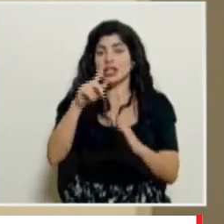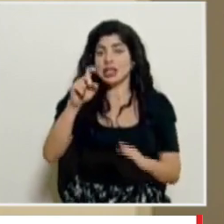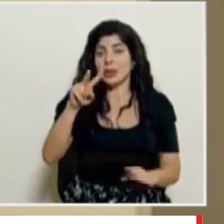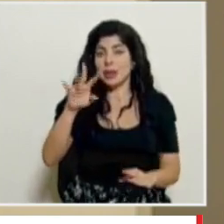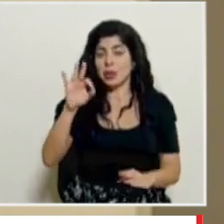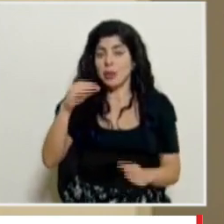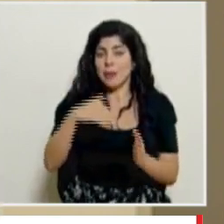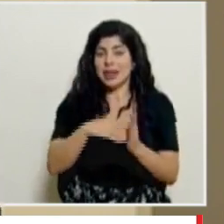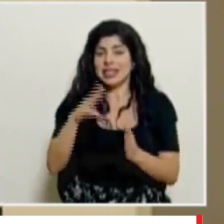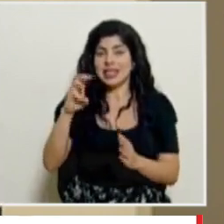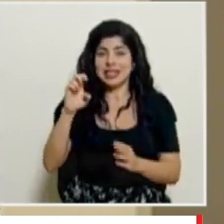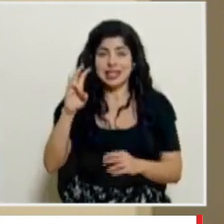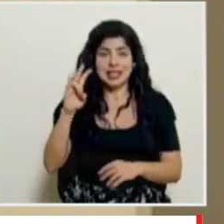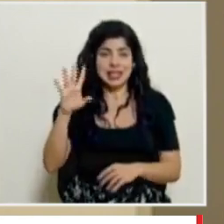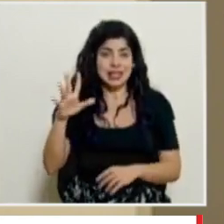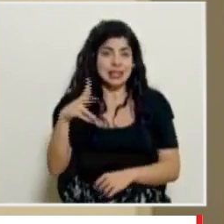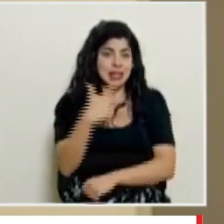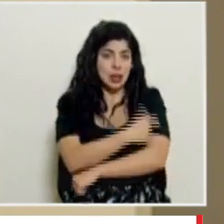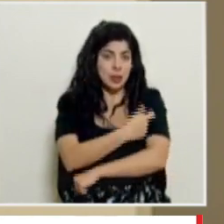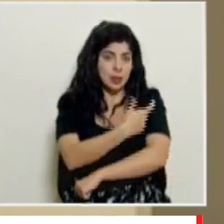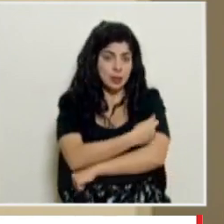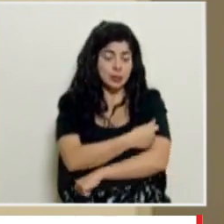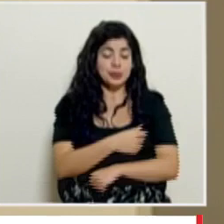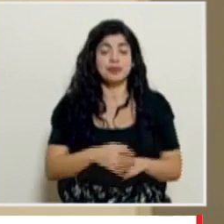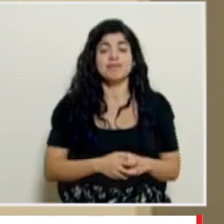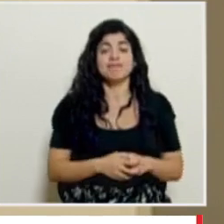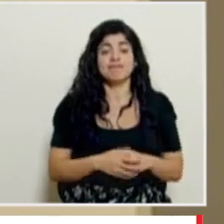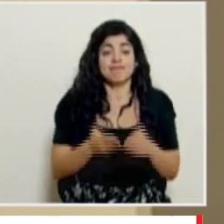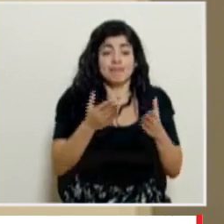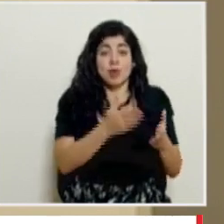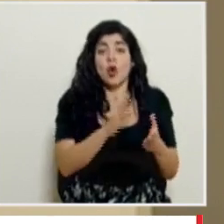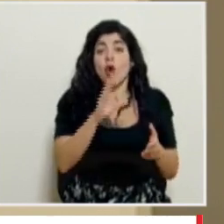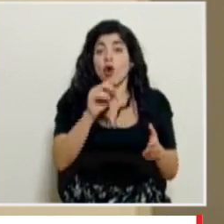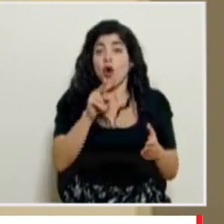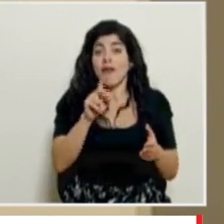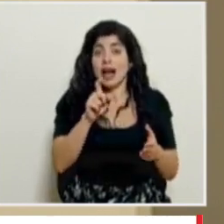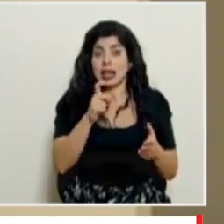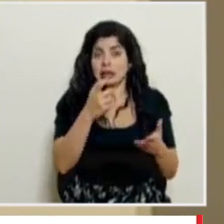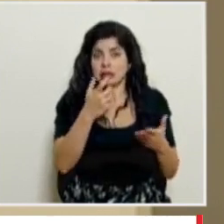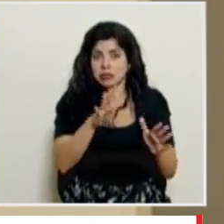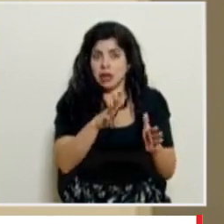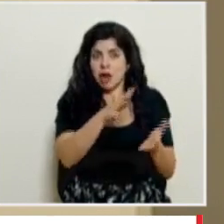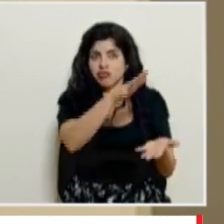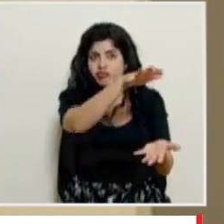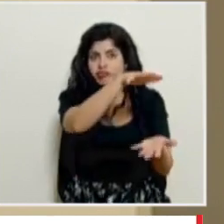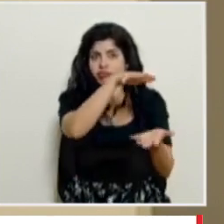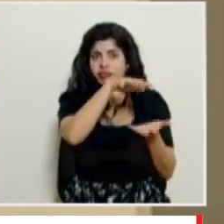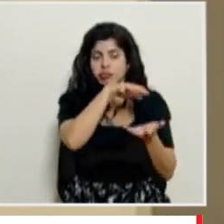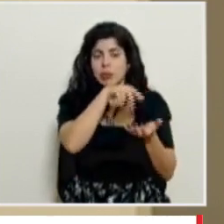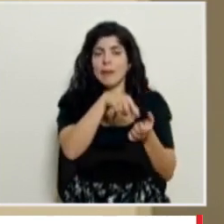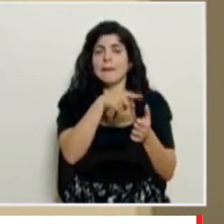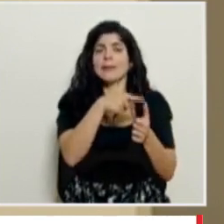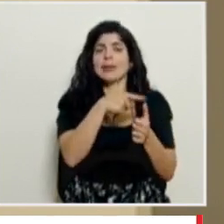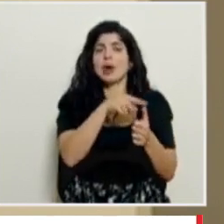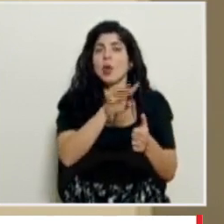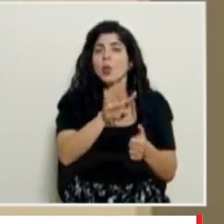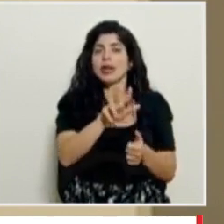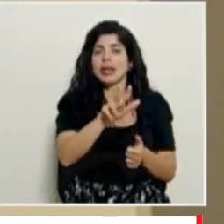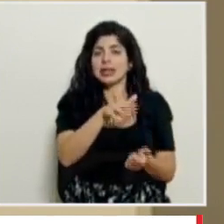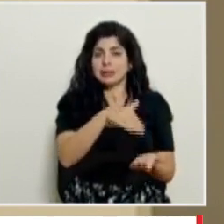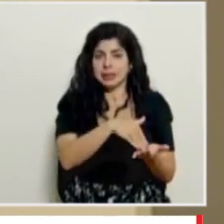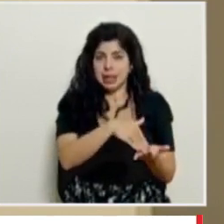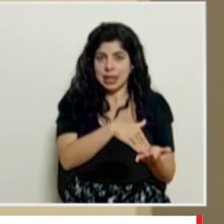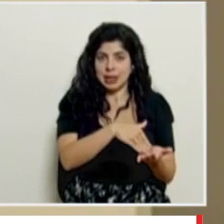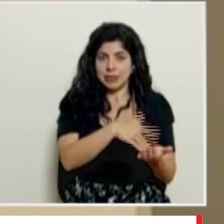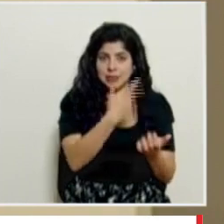veintinueve mil seiscientas setenta y cinco dosis en el caso de COVAX ya recibimos las primeras cuarenta y tres mil